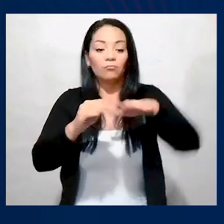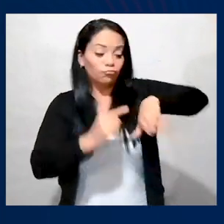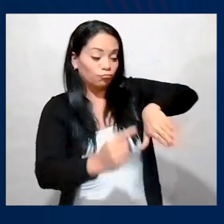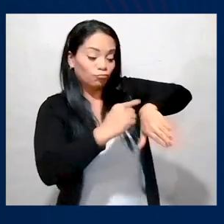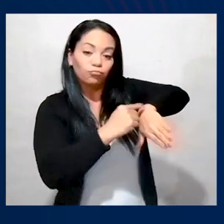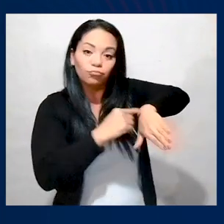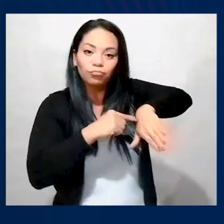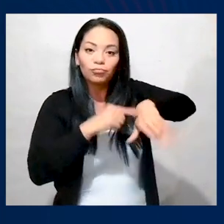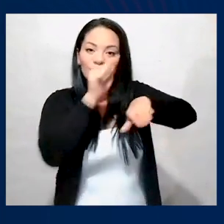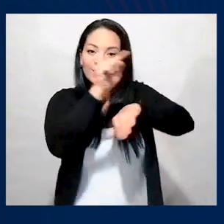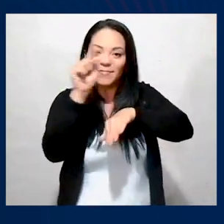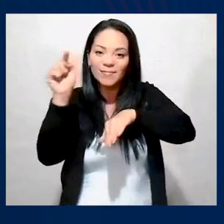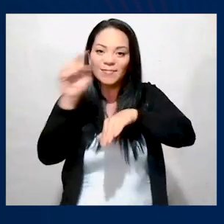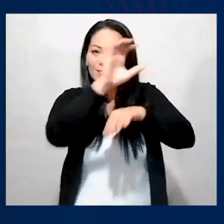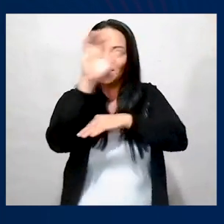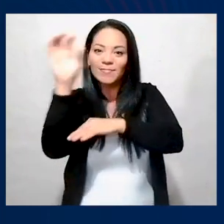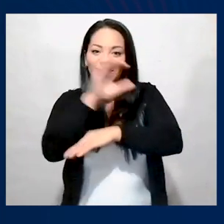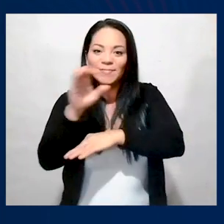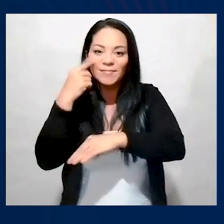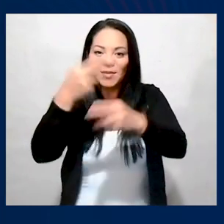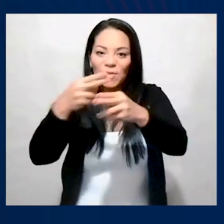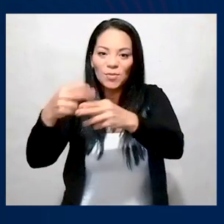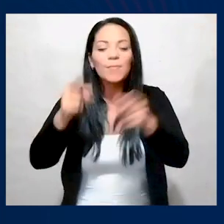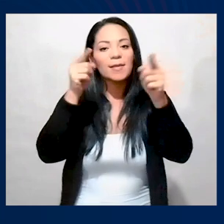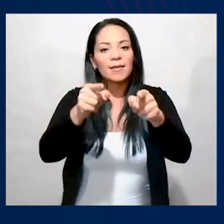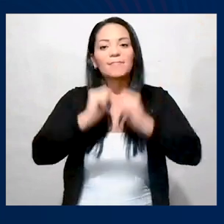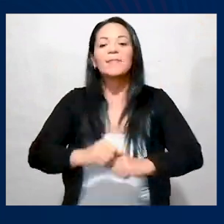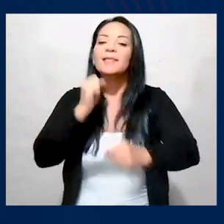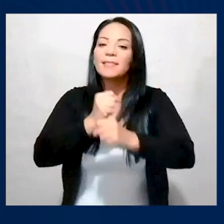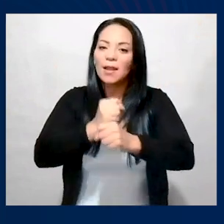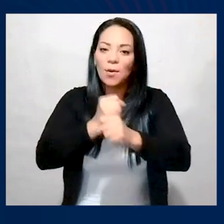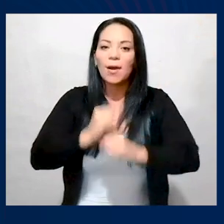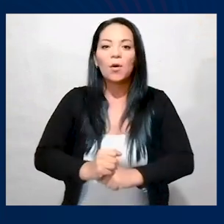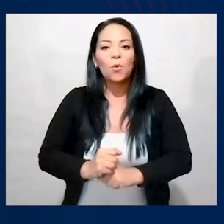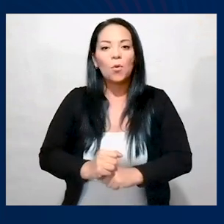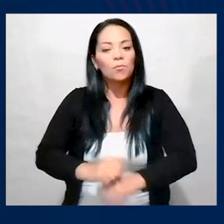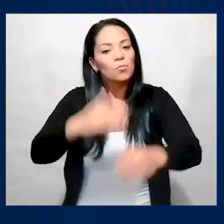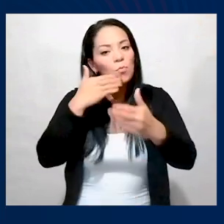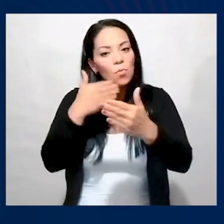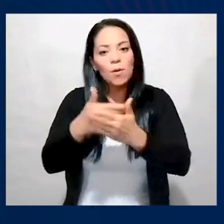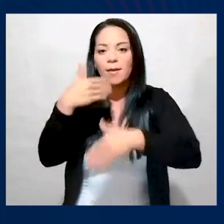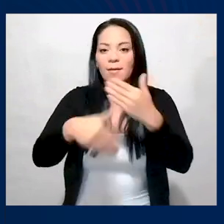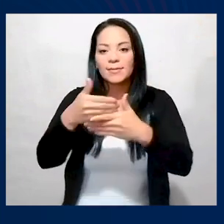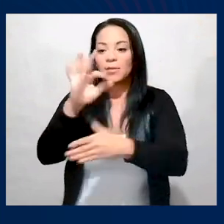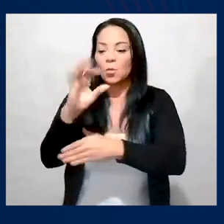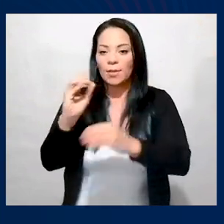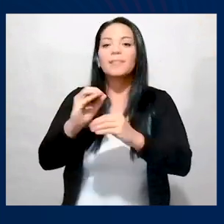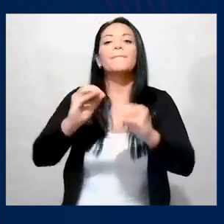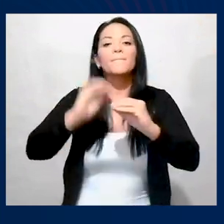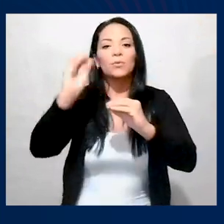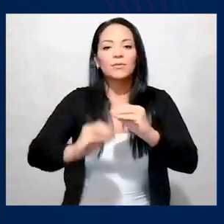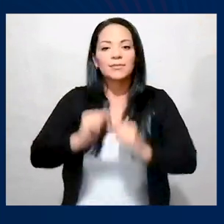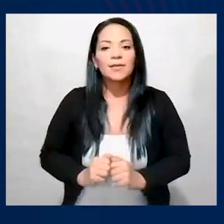Crucitas, El Jocote, El Roble, Chamorro, Llano Verde y Chorreras. Todo este trabajo ya lleva un avance de más del